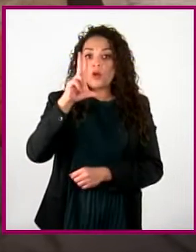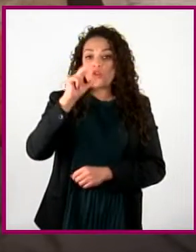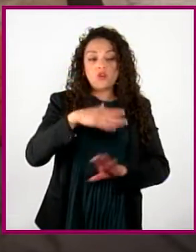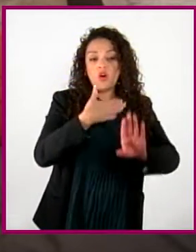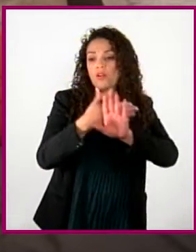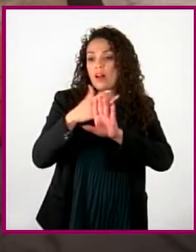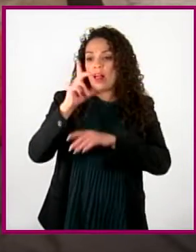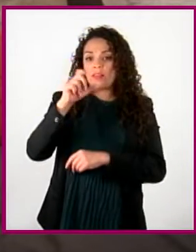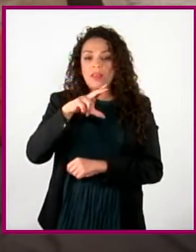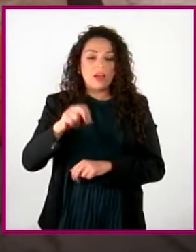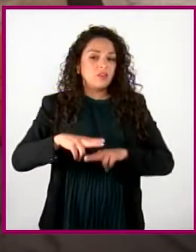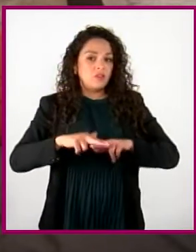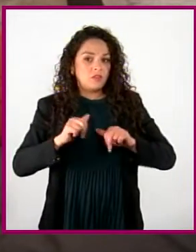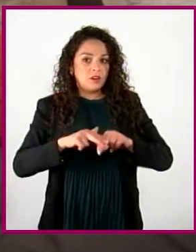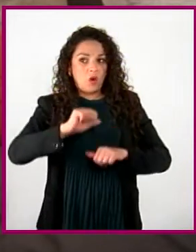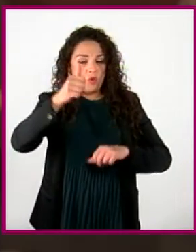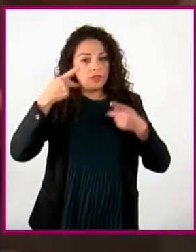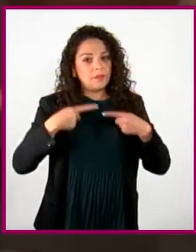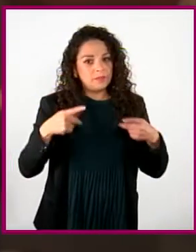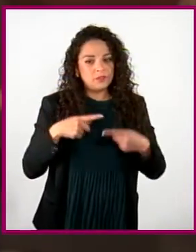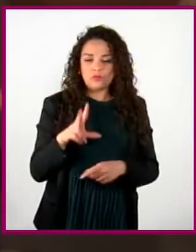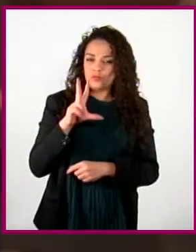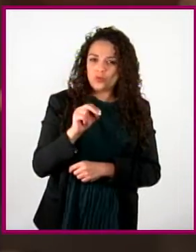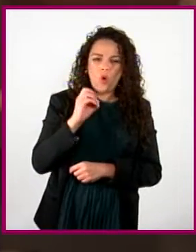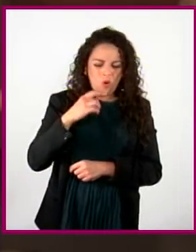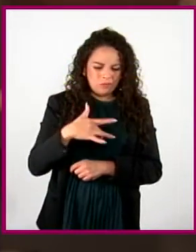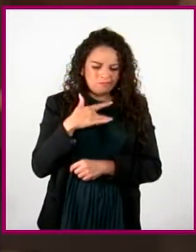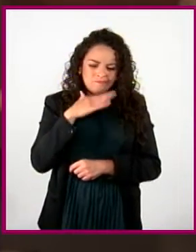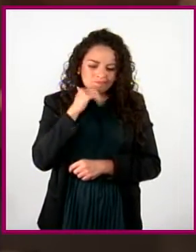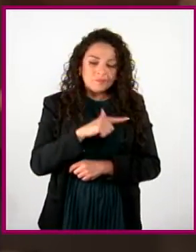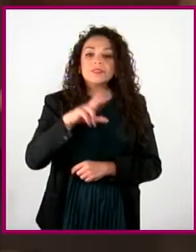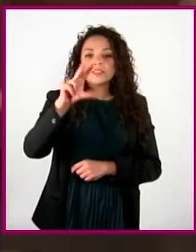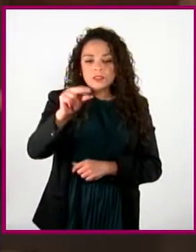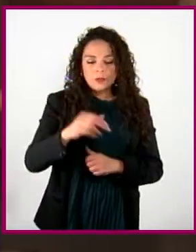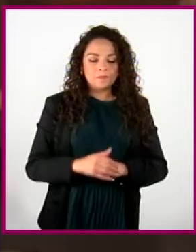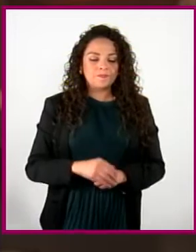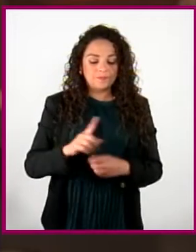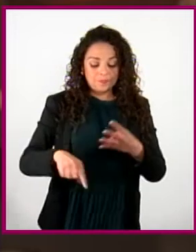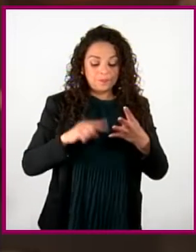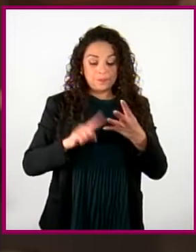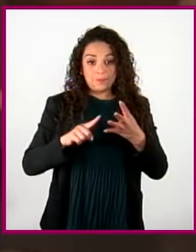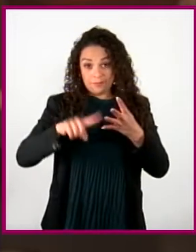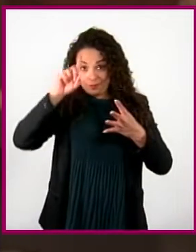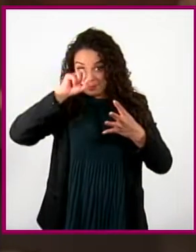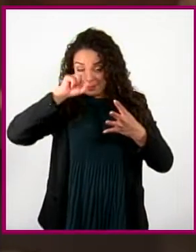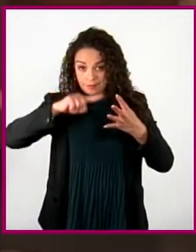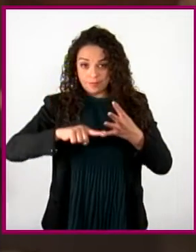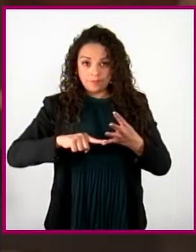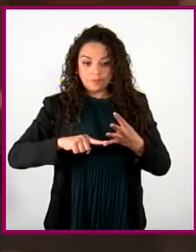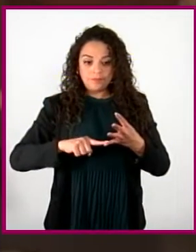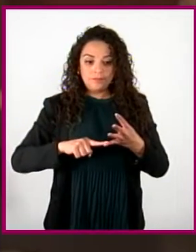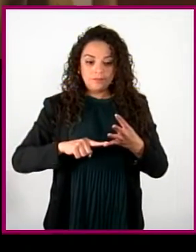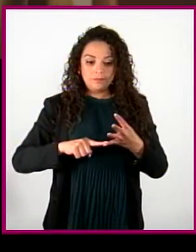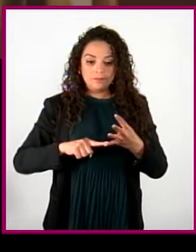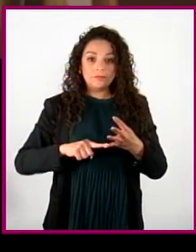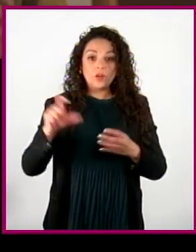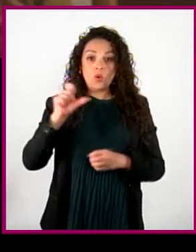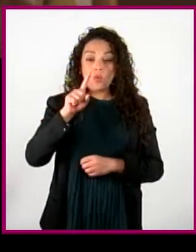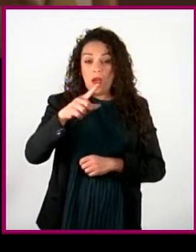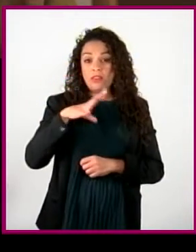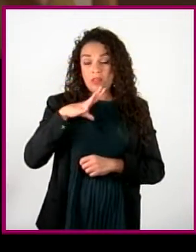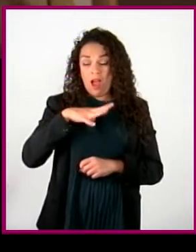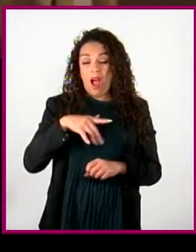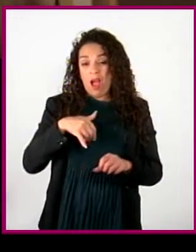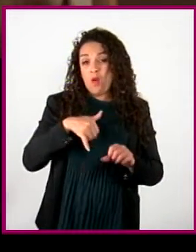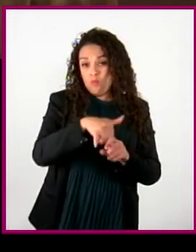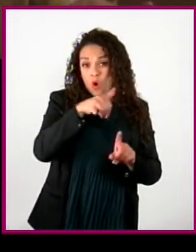traguen lo que sienten generándose malestar. Recomendación número 4. Rehúyele al bullying. El